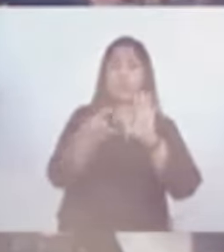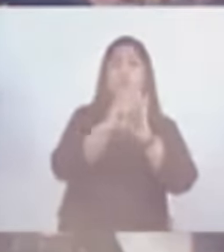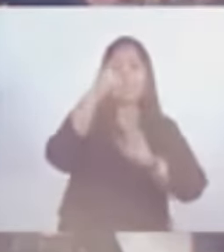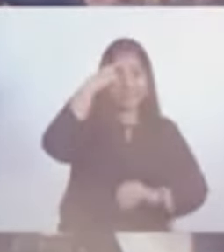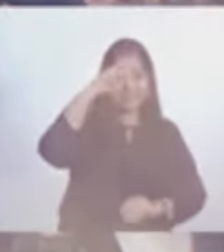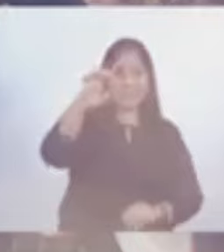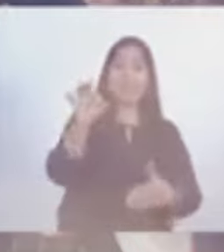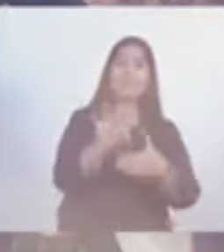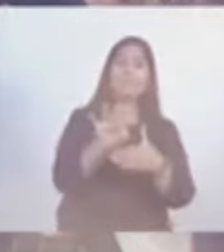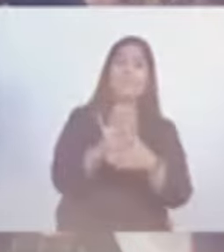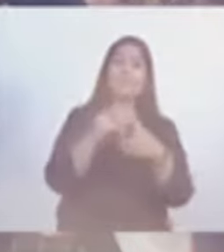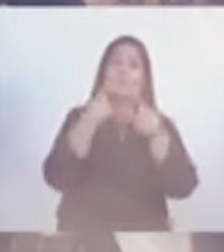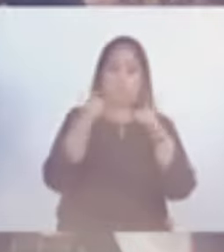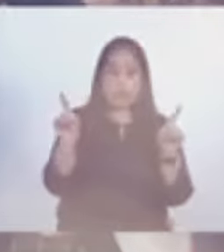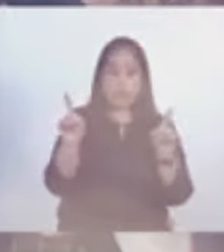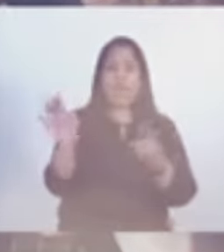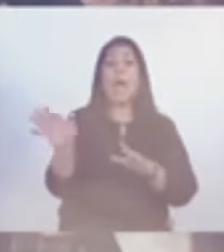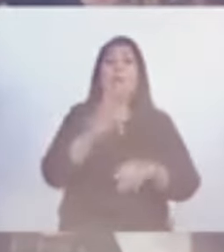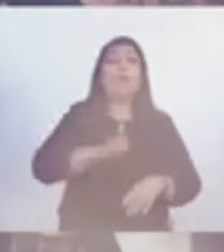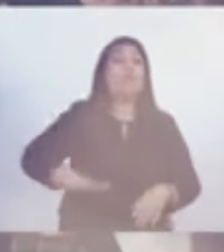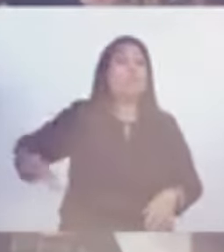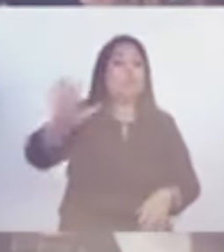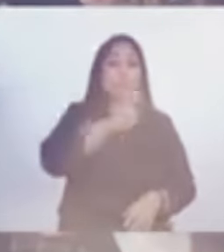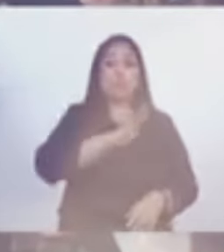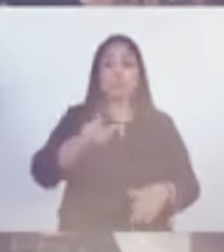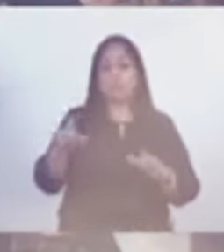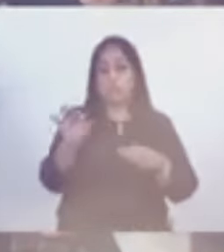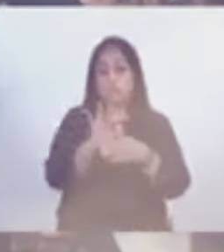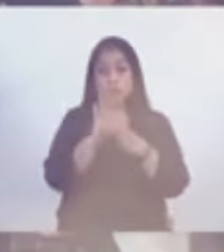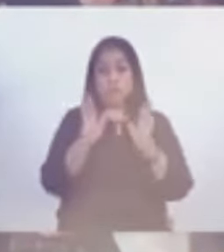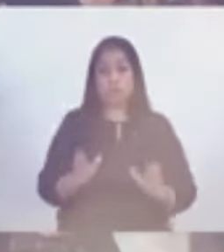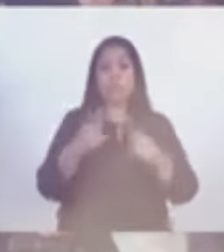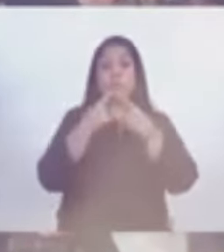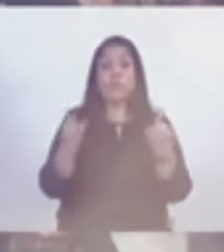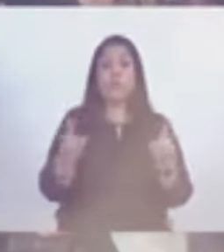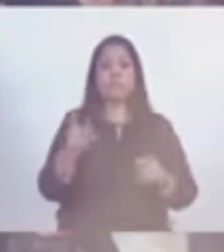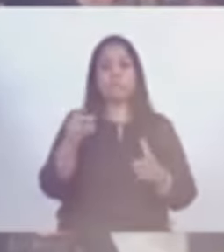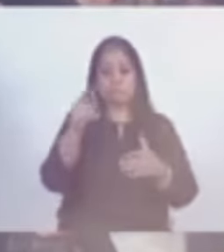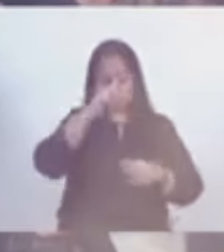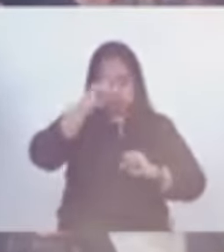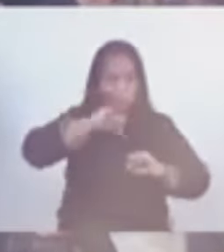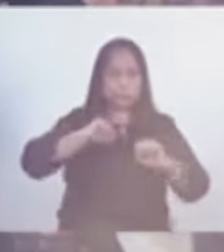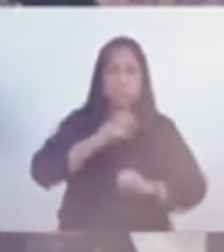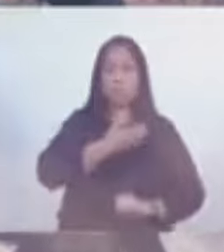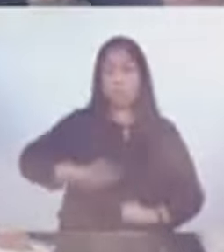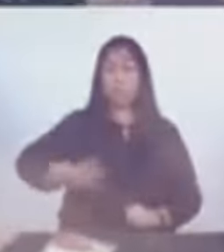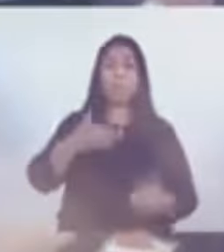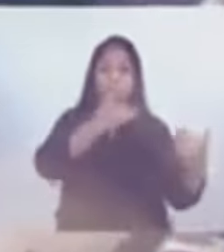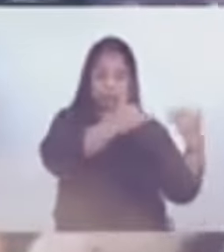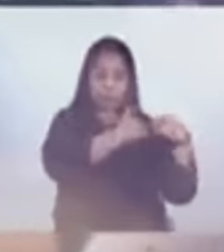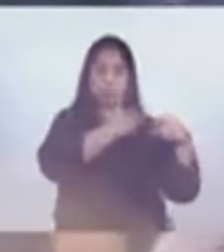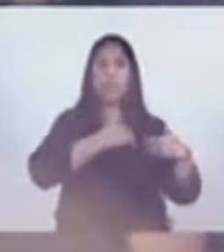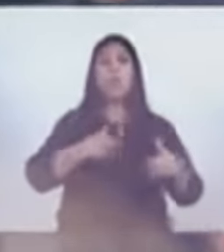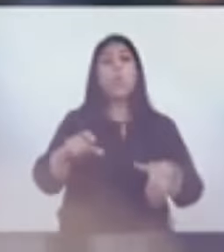de ética del funcionario público. Ahora, todos los funcionarios públicos que servimos en el gobierno, estamos comprometidos con un código de ética